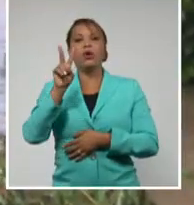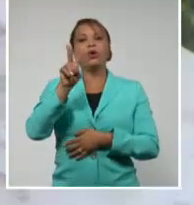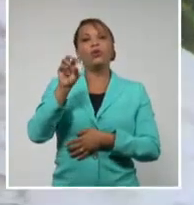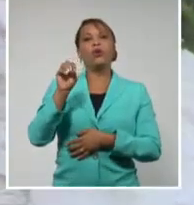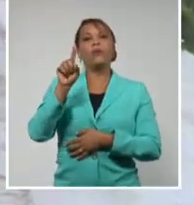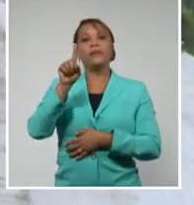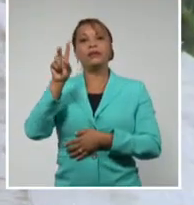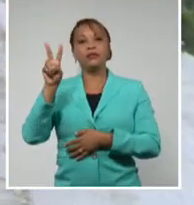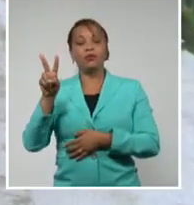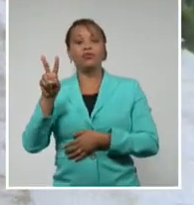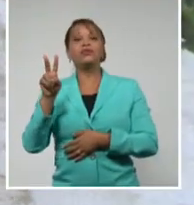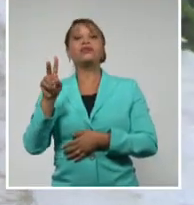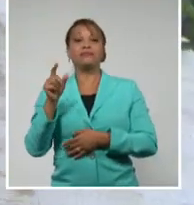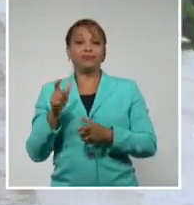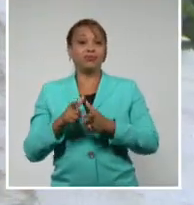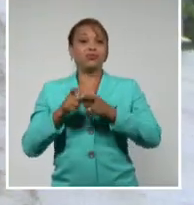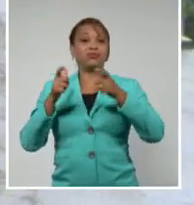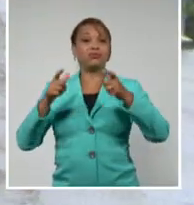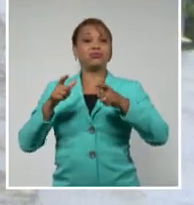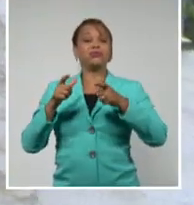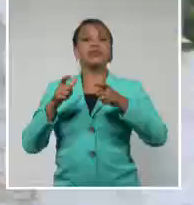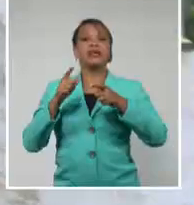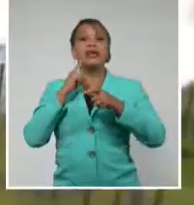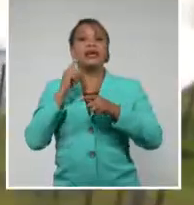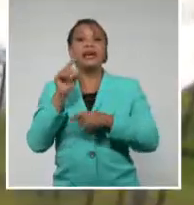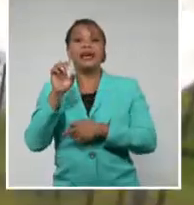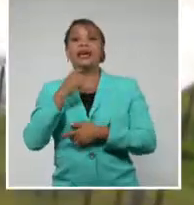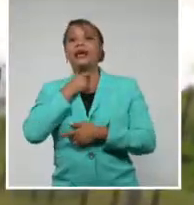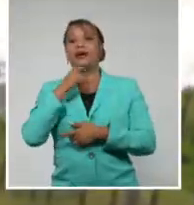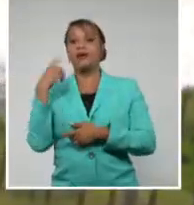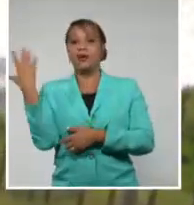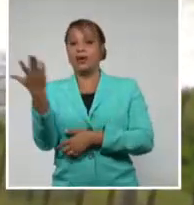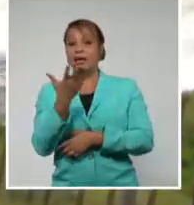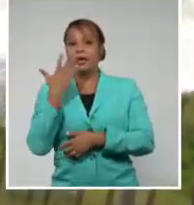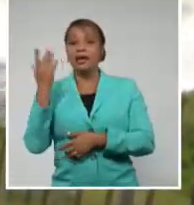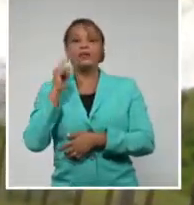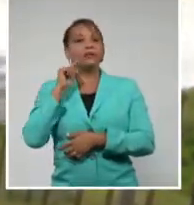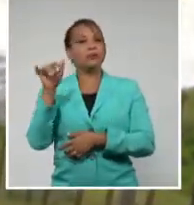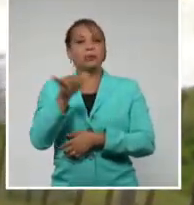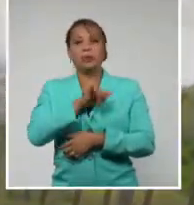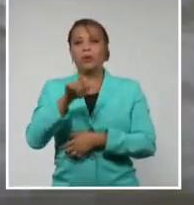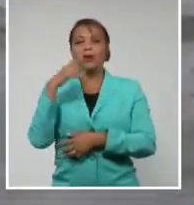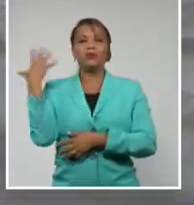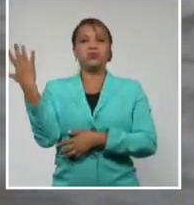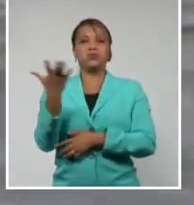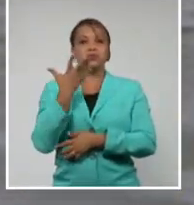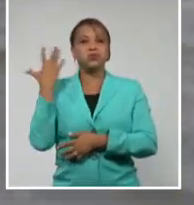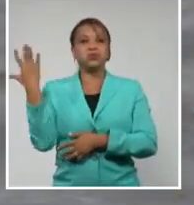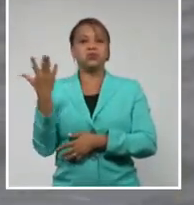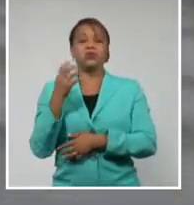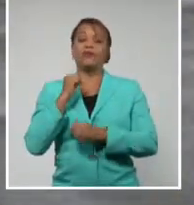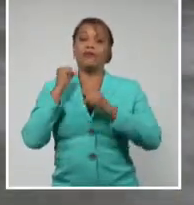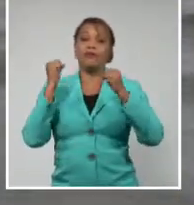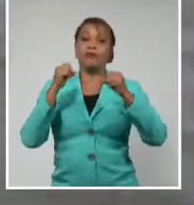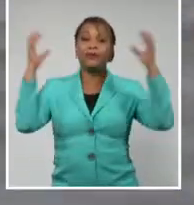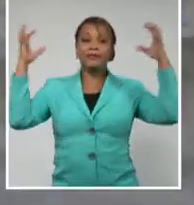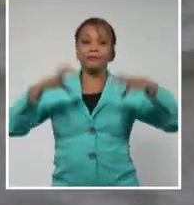este caudal hasta que ETA les dejara en sus memorias este día Ismari Barcia y Mayelin del Sol Sistema